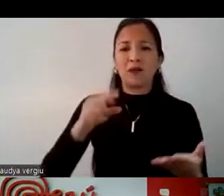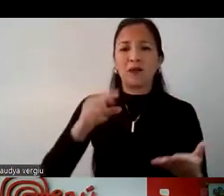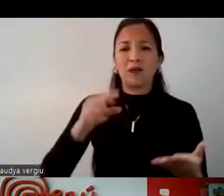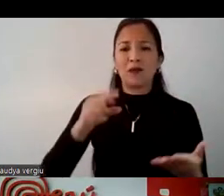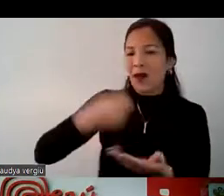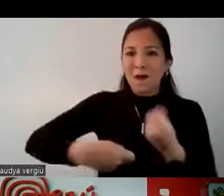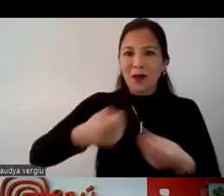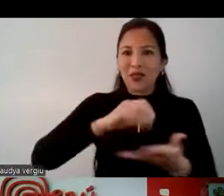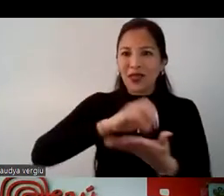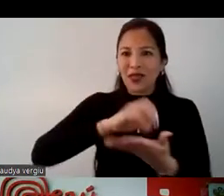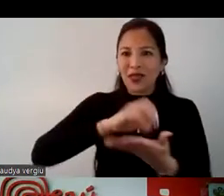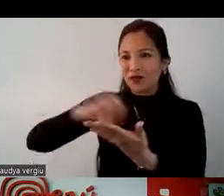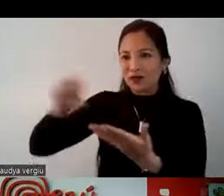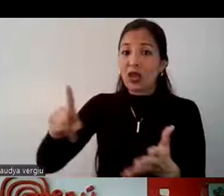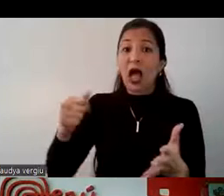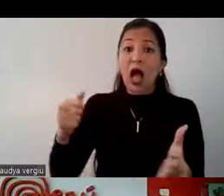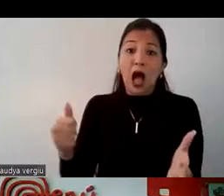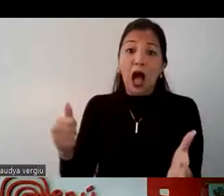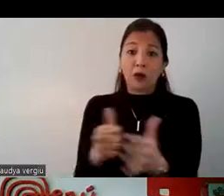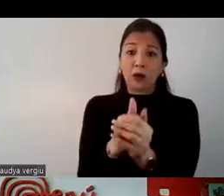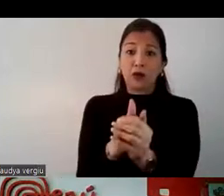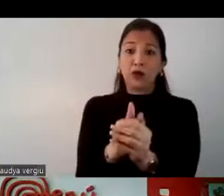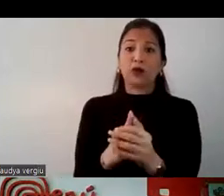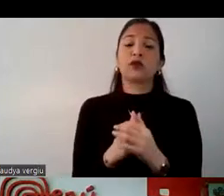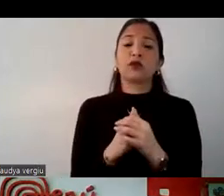con el apoyo obviamente de nuestra oficina.